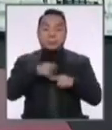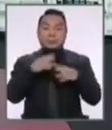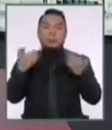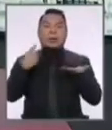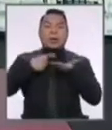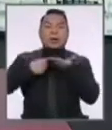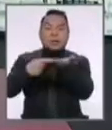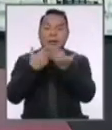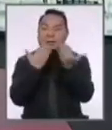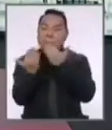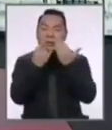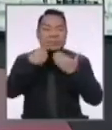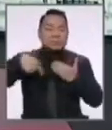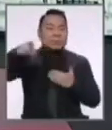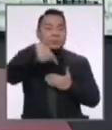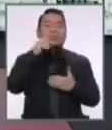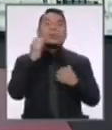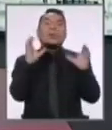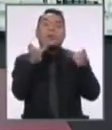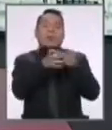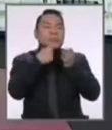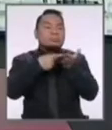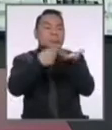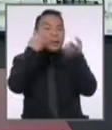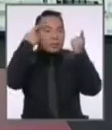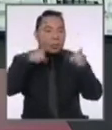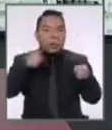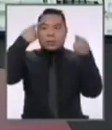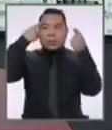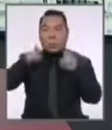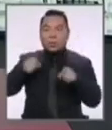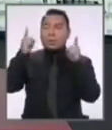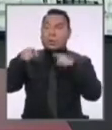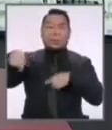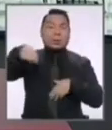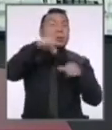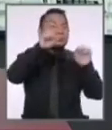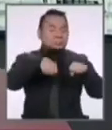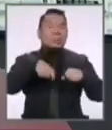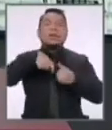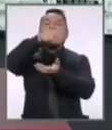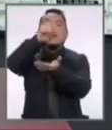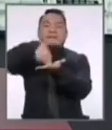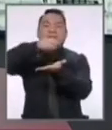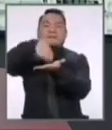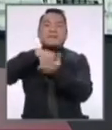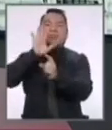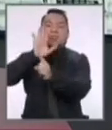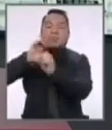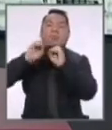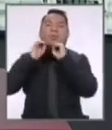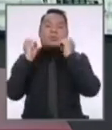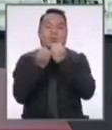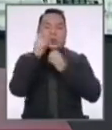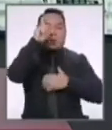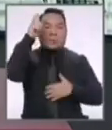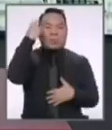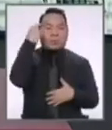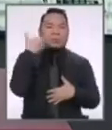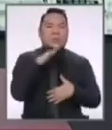del diálogo, fue el resultado del consenso, y los acuerdos fueron firmados por las organizaciones políticas